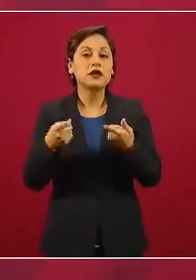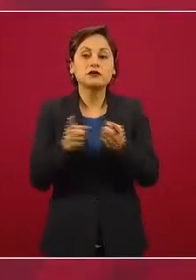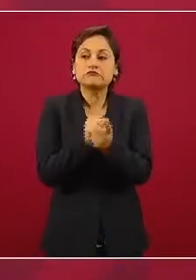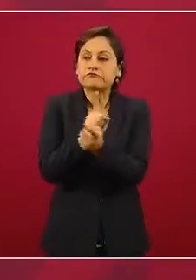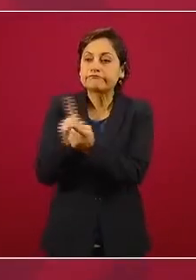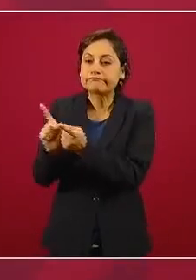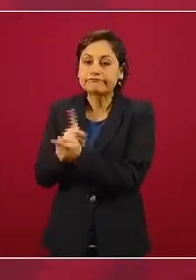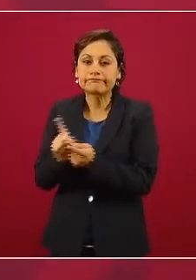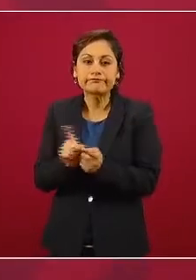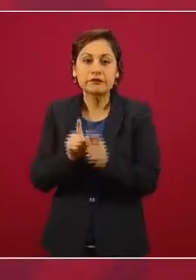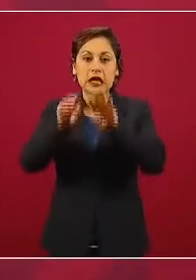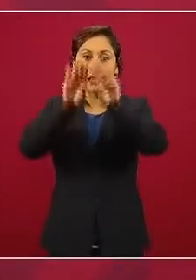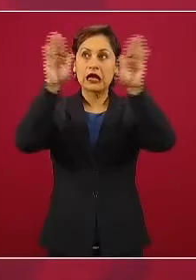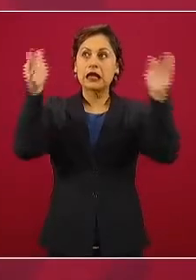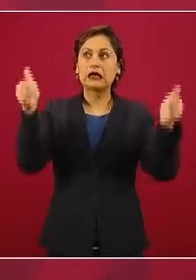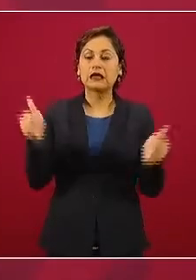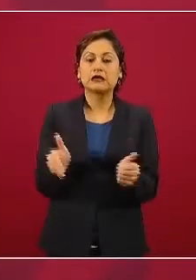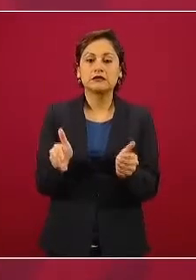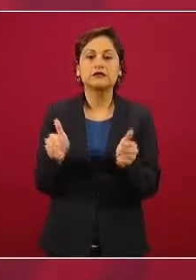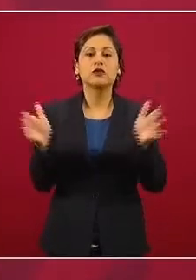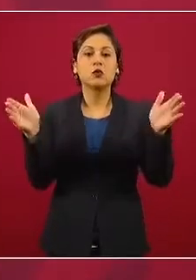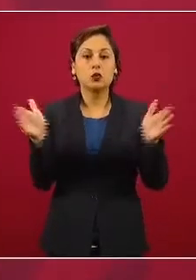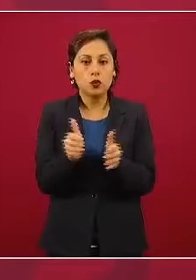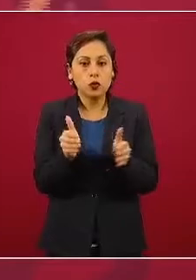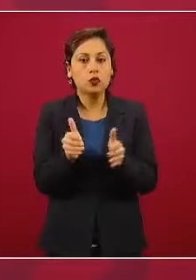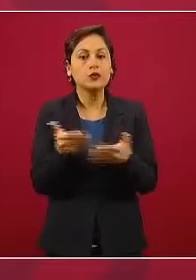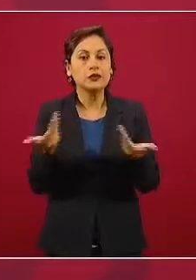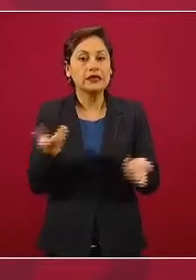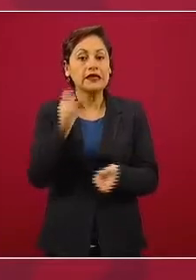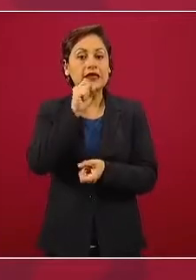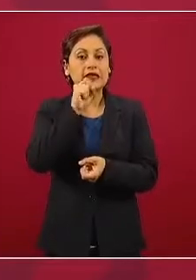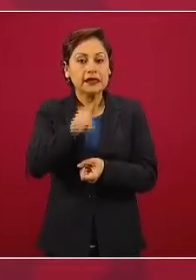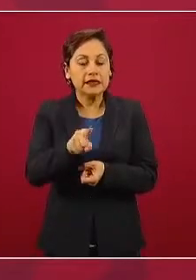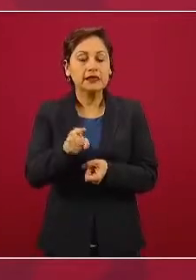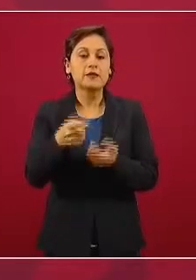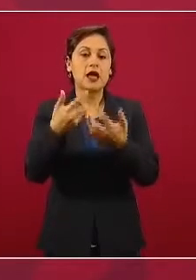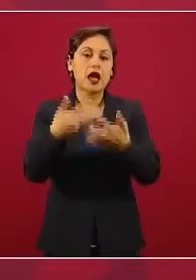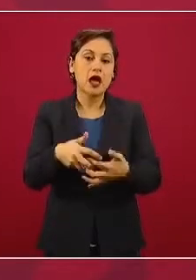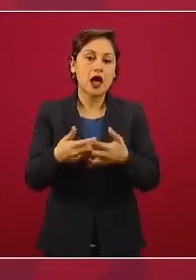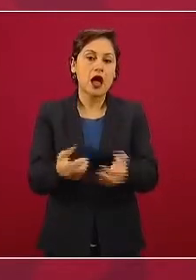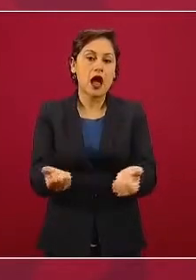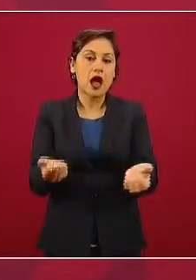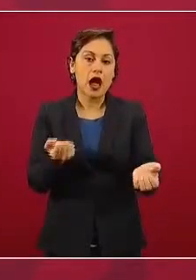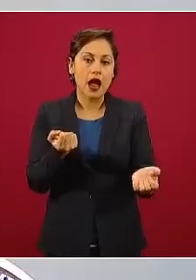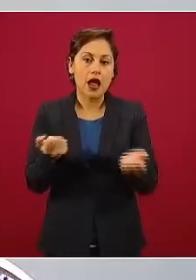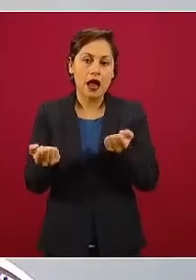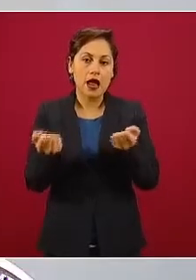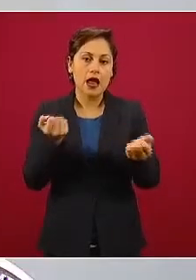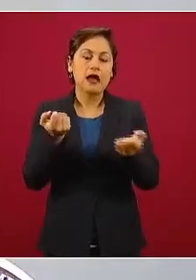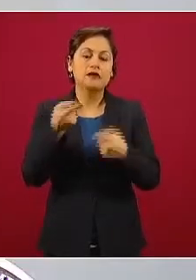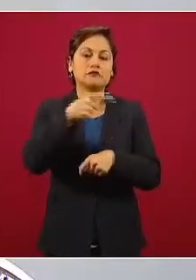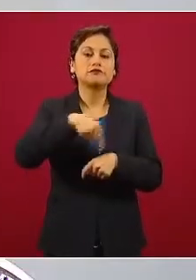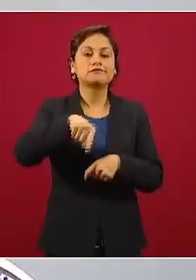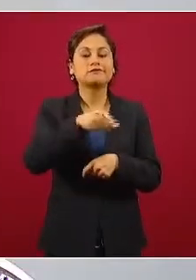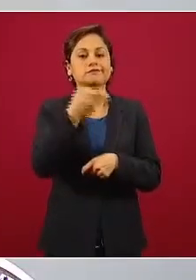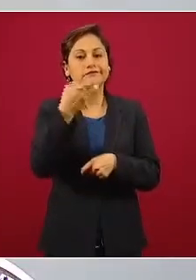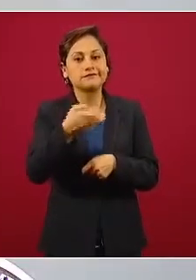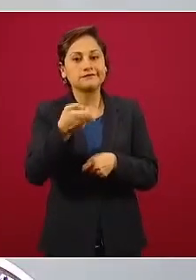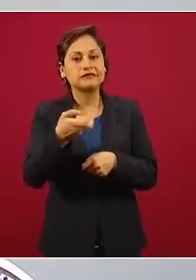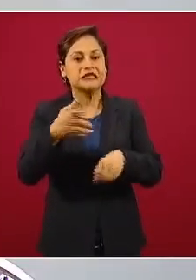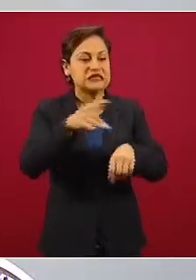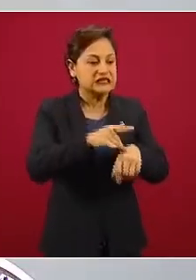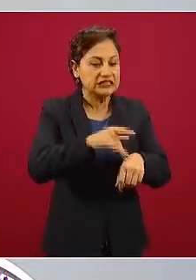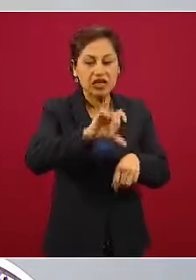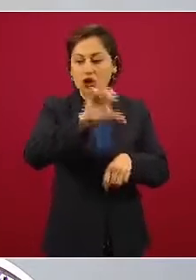cerrados, el contacto a través de superficies inertes, como los propios equipos de realización de ejercicio, pero además una